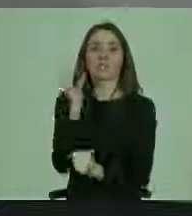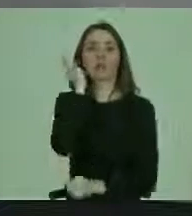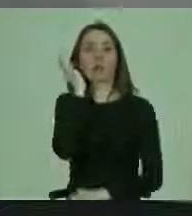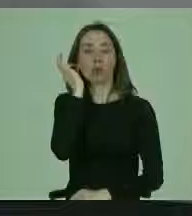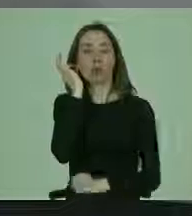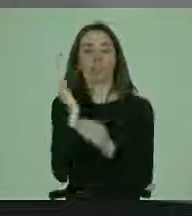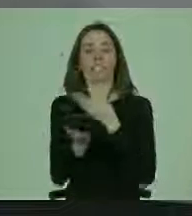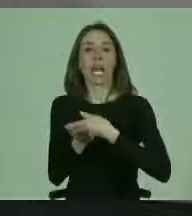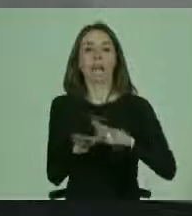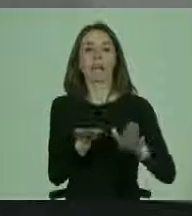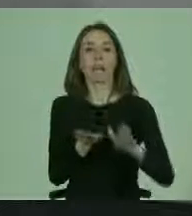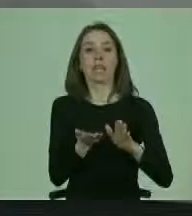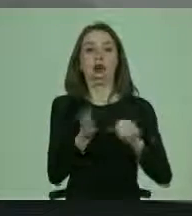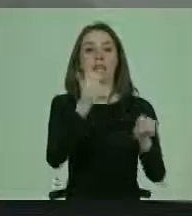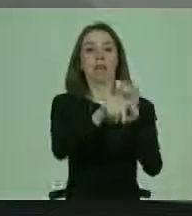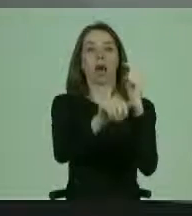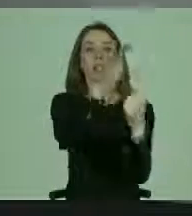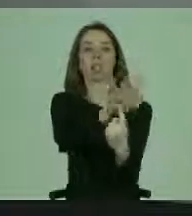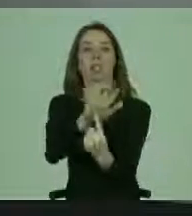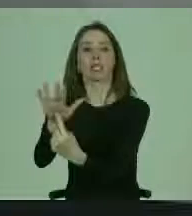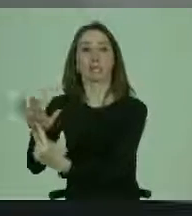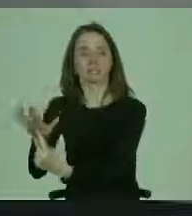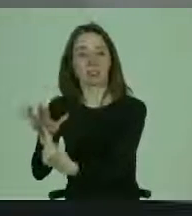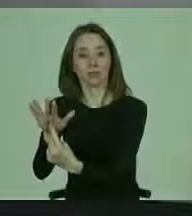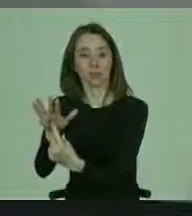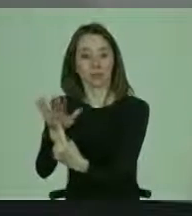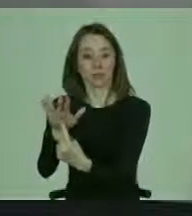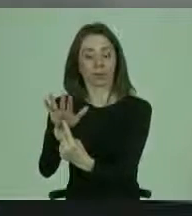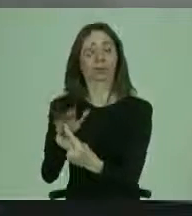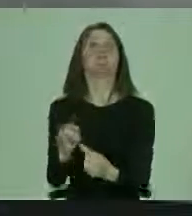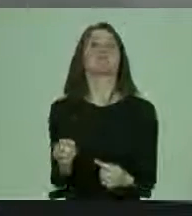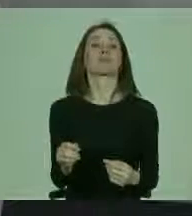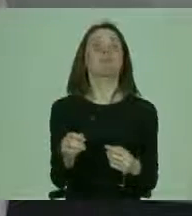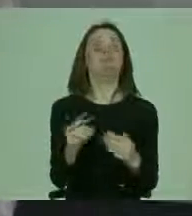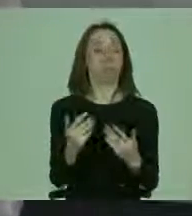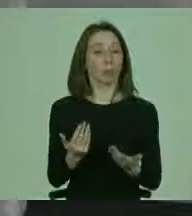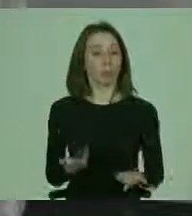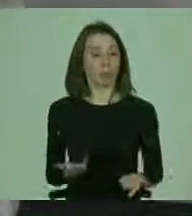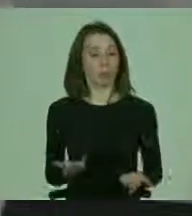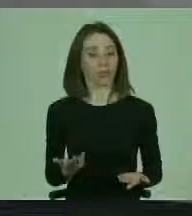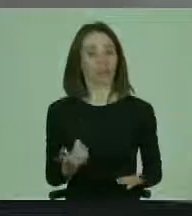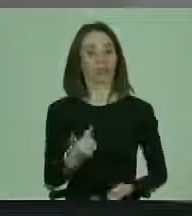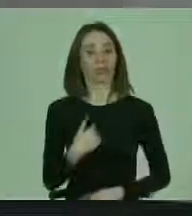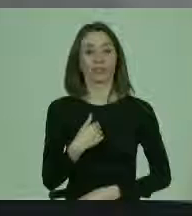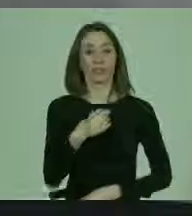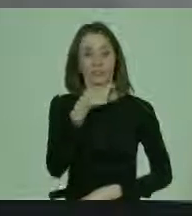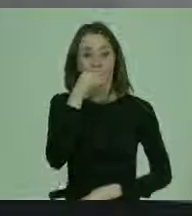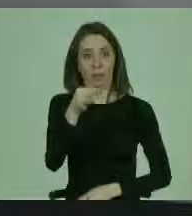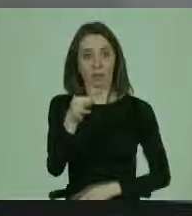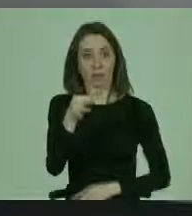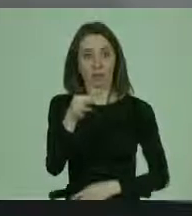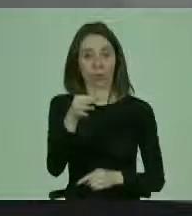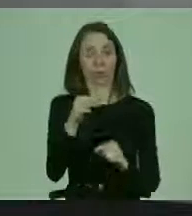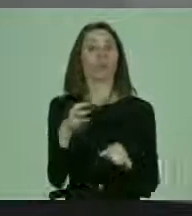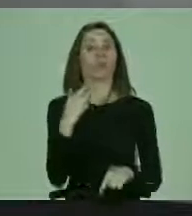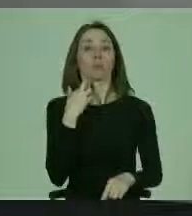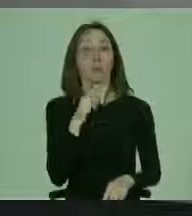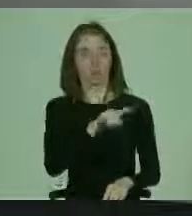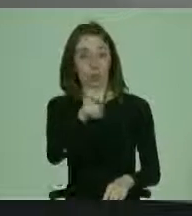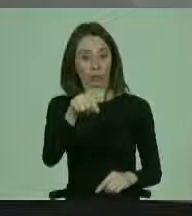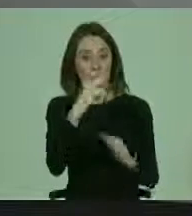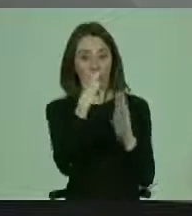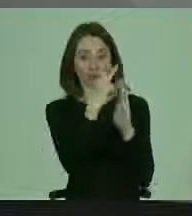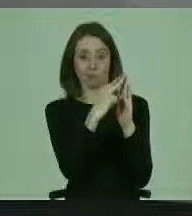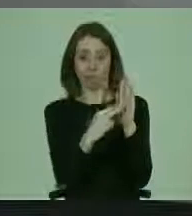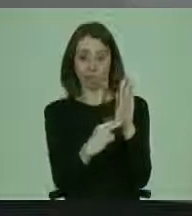eliminando toda forma de discriminación. Y por eso traigo a colación esto, porque si ustedes